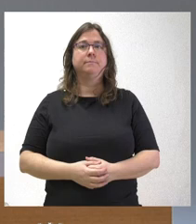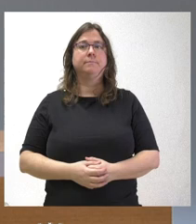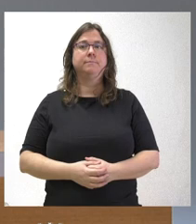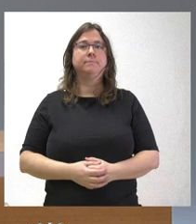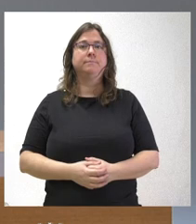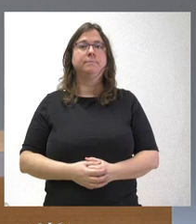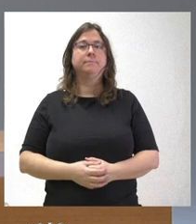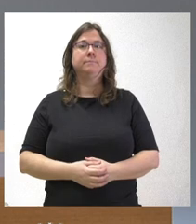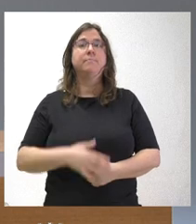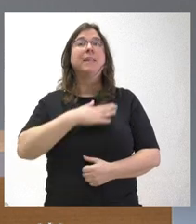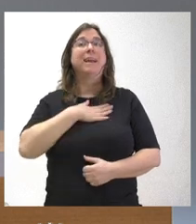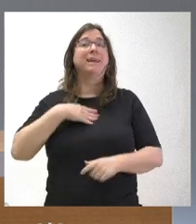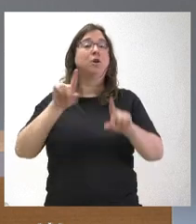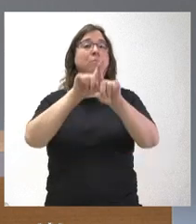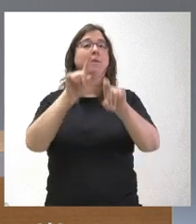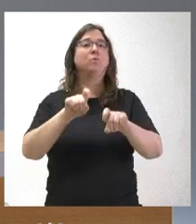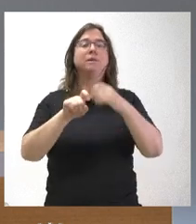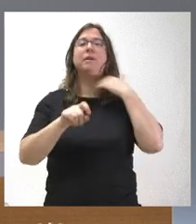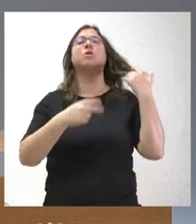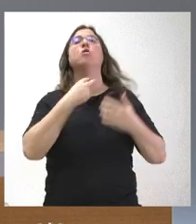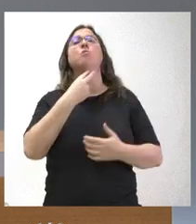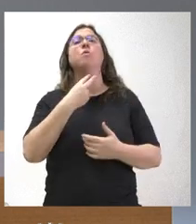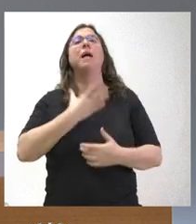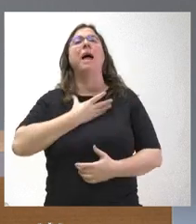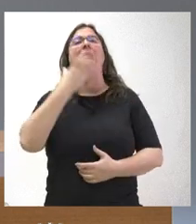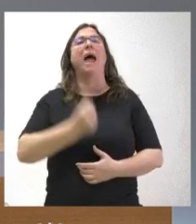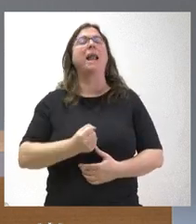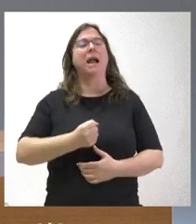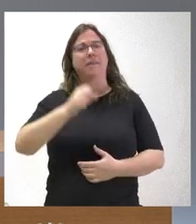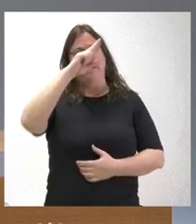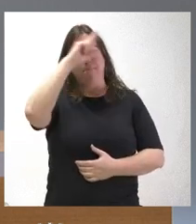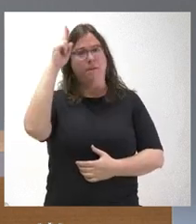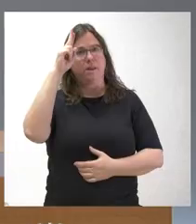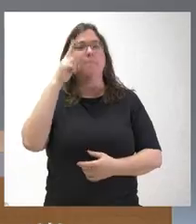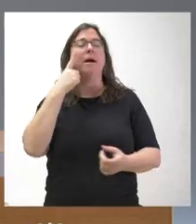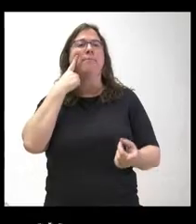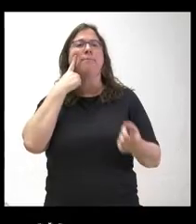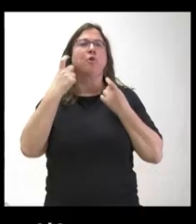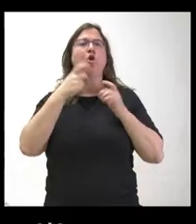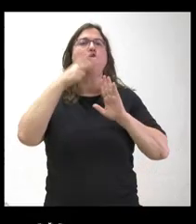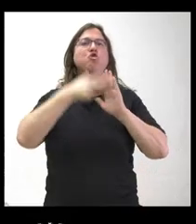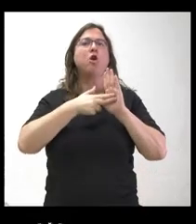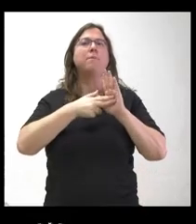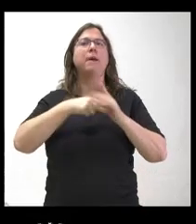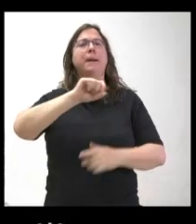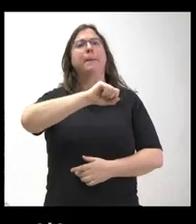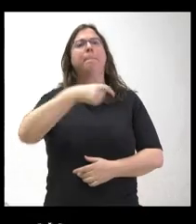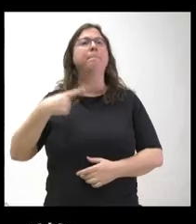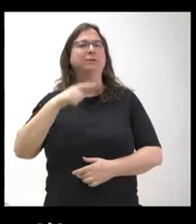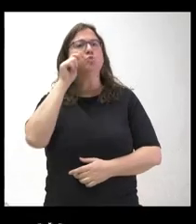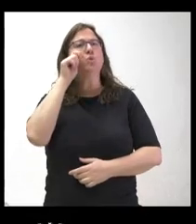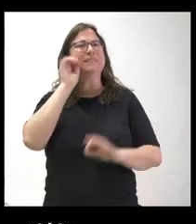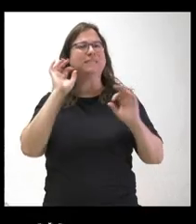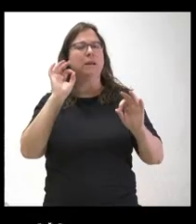Yo quería preguntarle, portavoz, ¿el alcalde de Madrid va a regular los pisos turísticos? Yo no sé si la Junta de Castilla y León va a elaborar